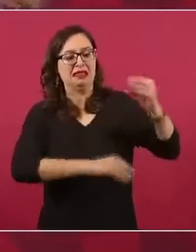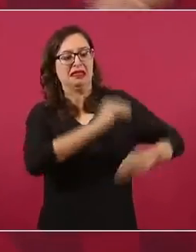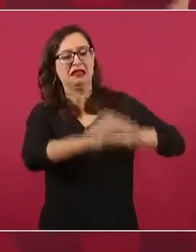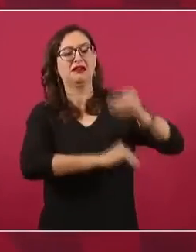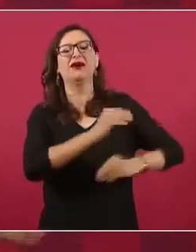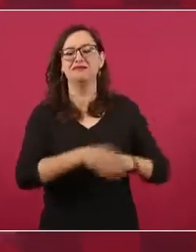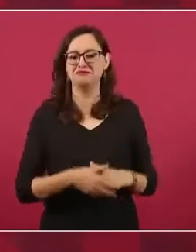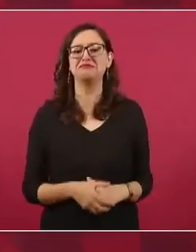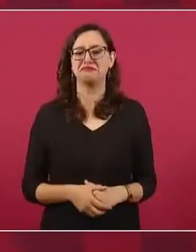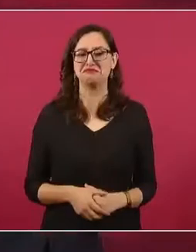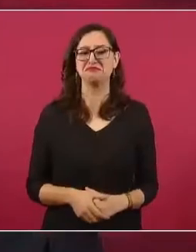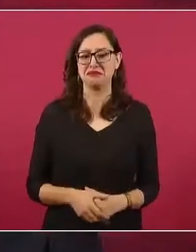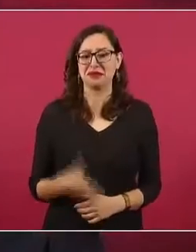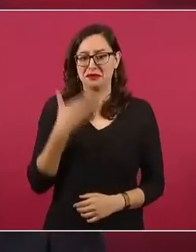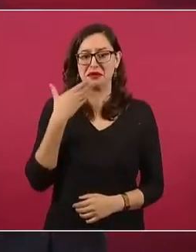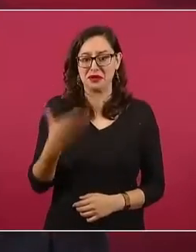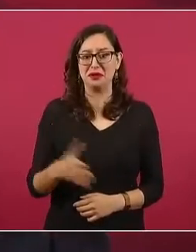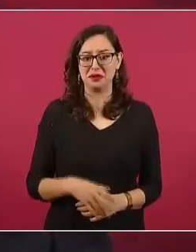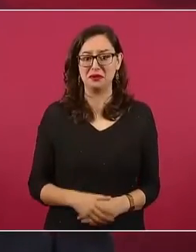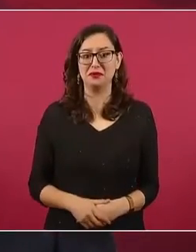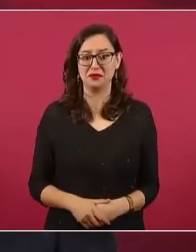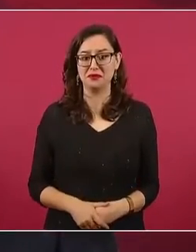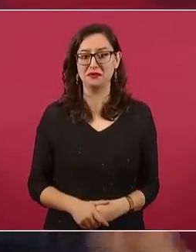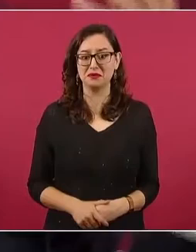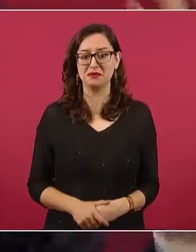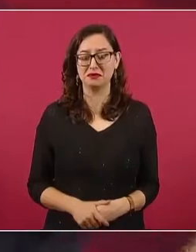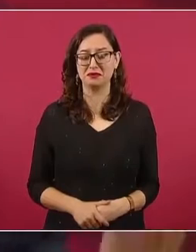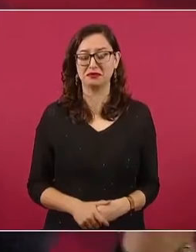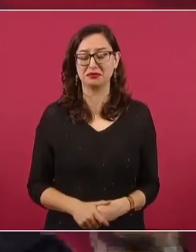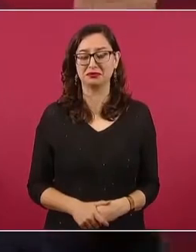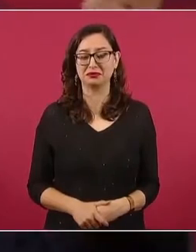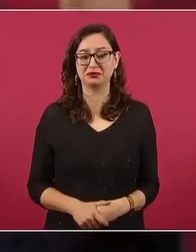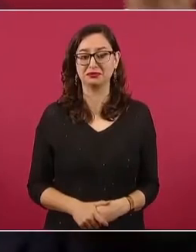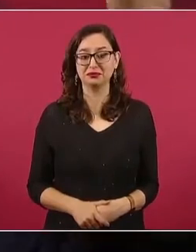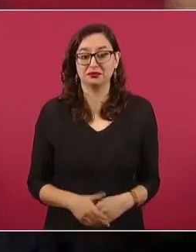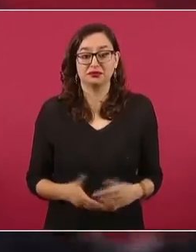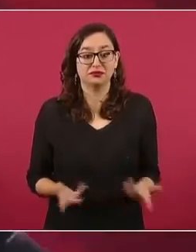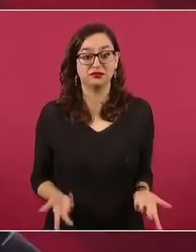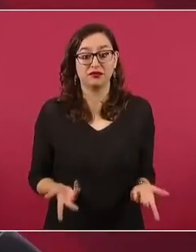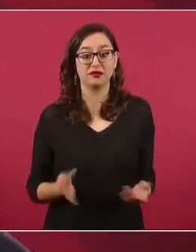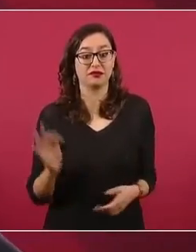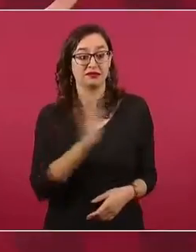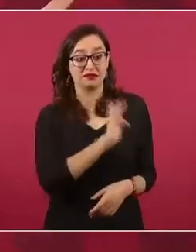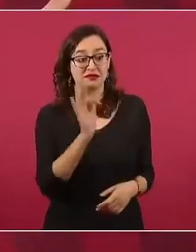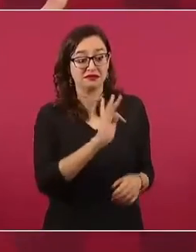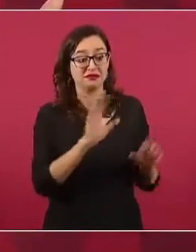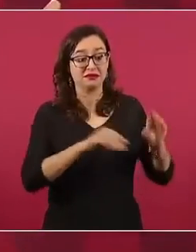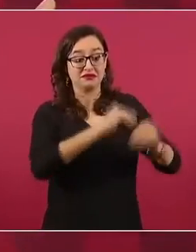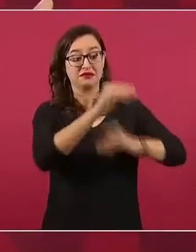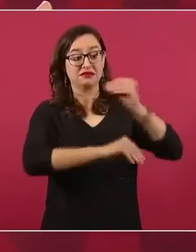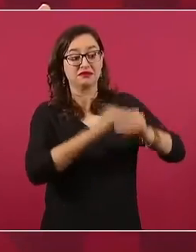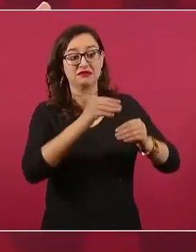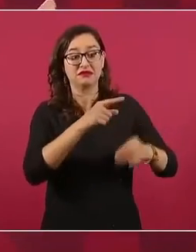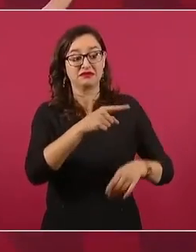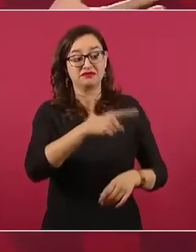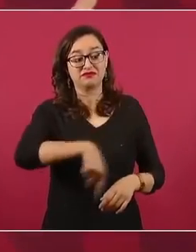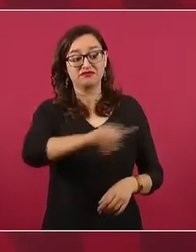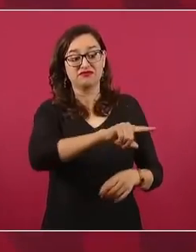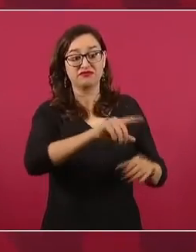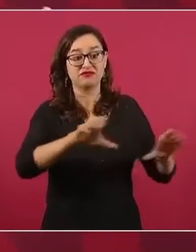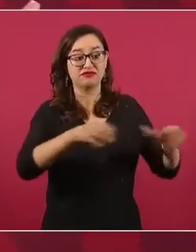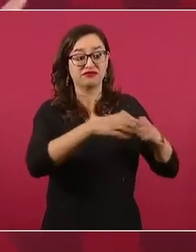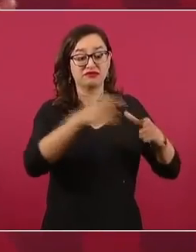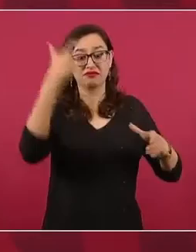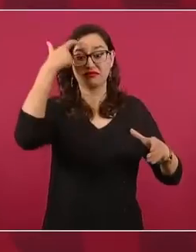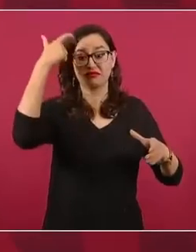puede ser que no lo hayan entendido, porque